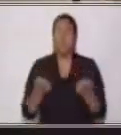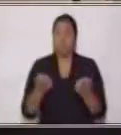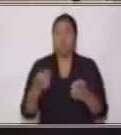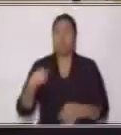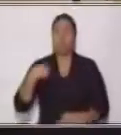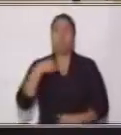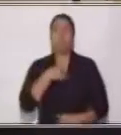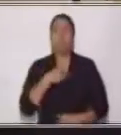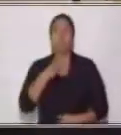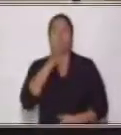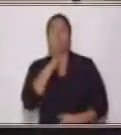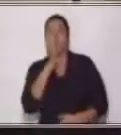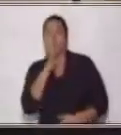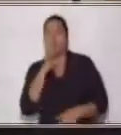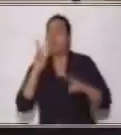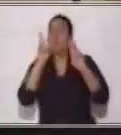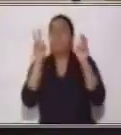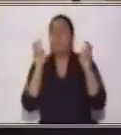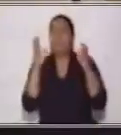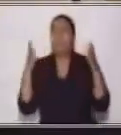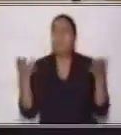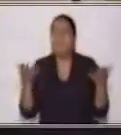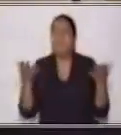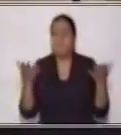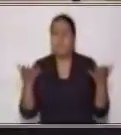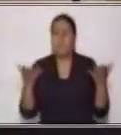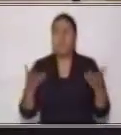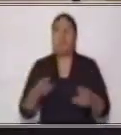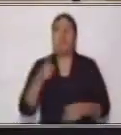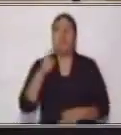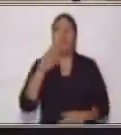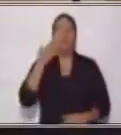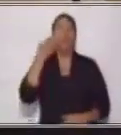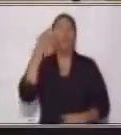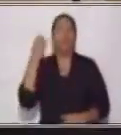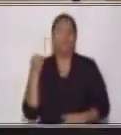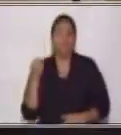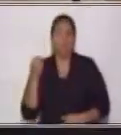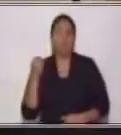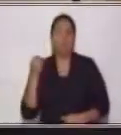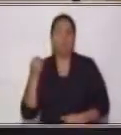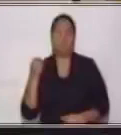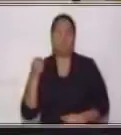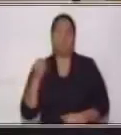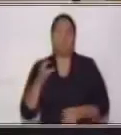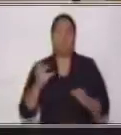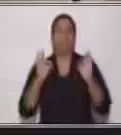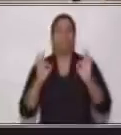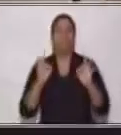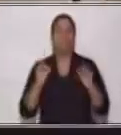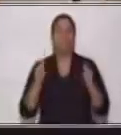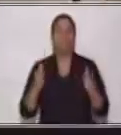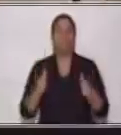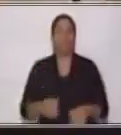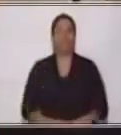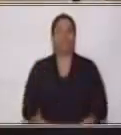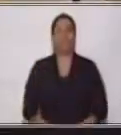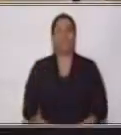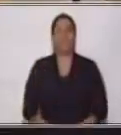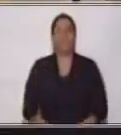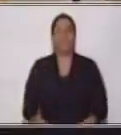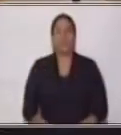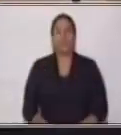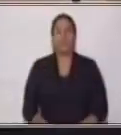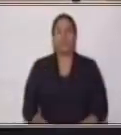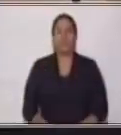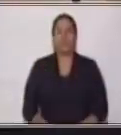hablando sobre, muy bien, sobre los abuelos. Excelente. Muy bien. Entonces,